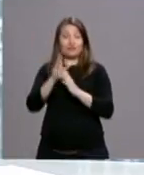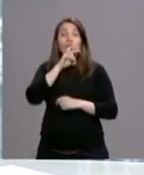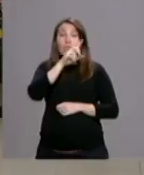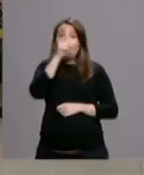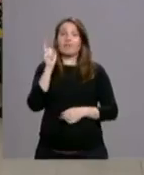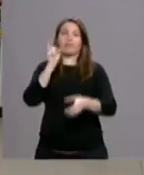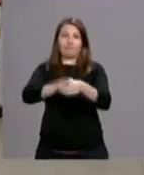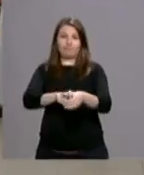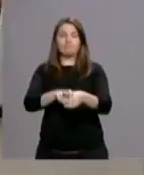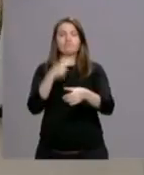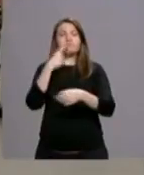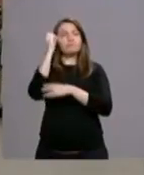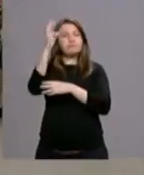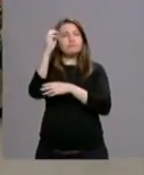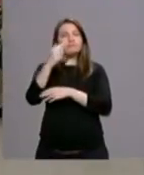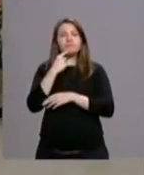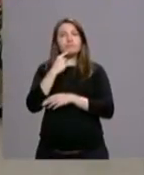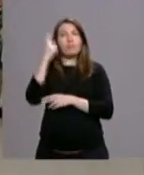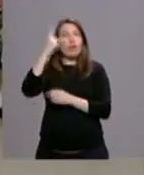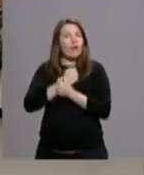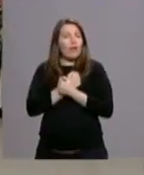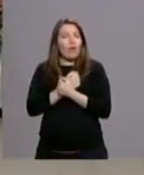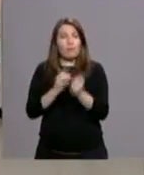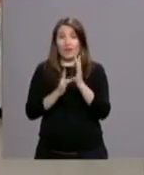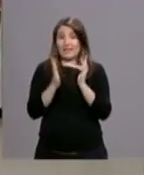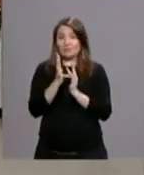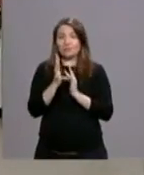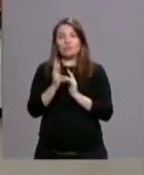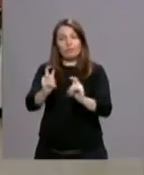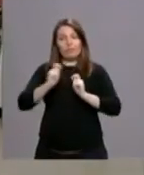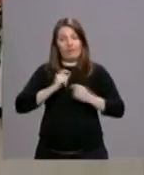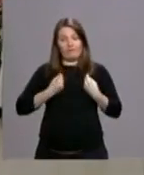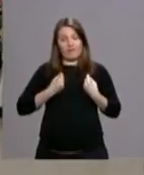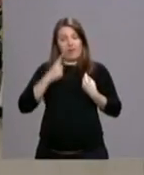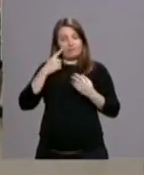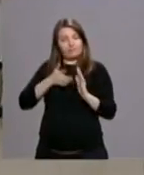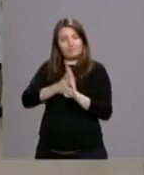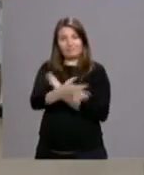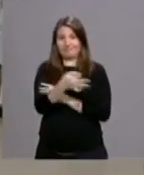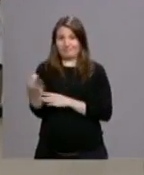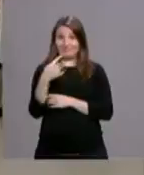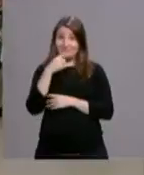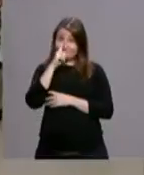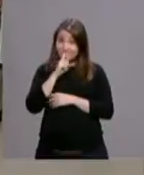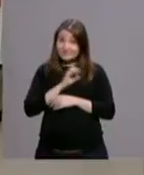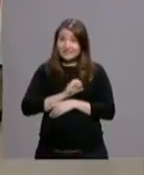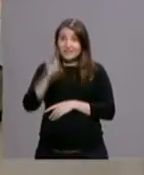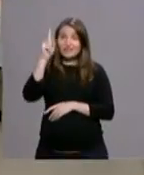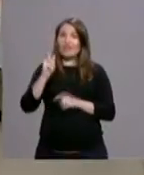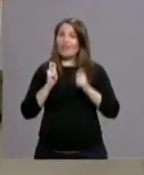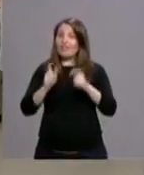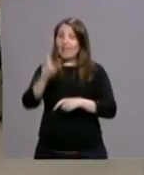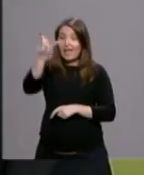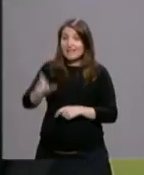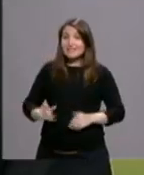Osoro. En su humilidad destacó que el amor de Cristo es el que tiene que decidir nuestra vida. Además, recordó que fue el Señor quien cambió el corazón de San Juan